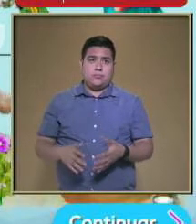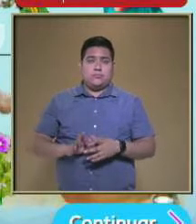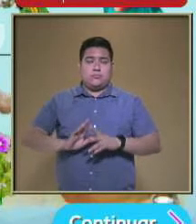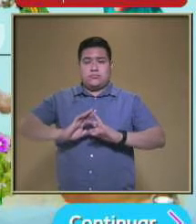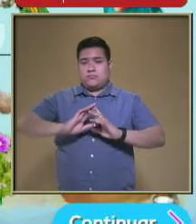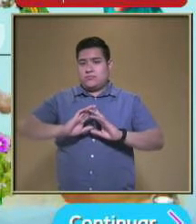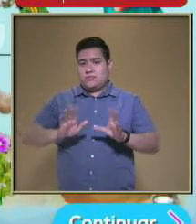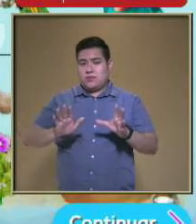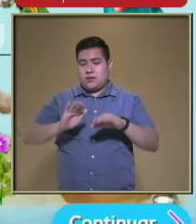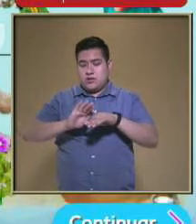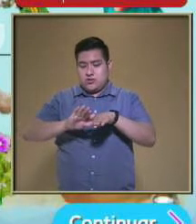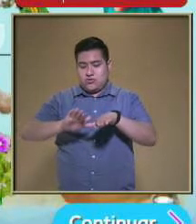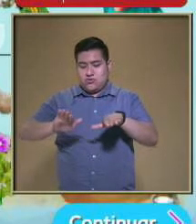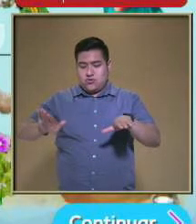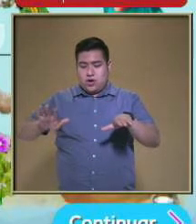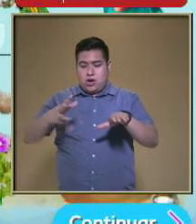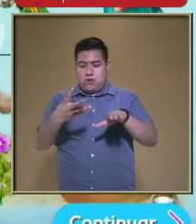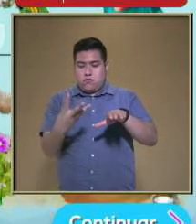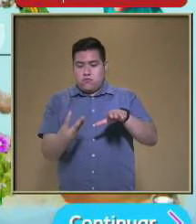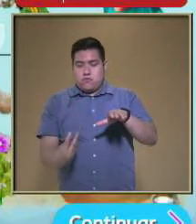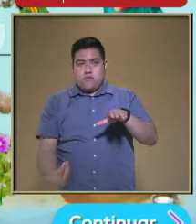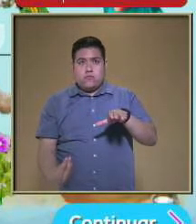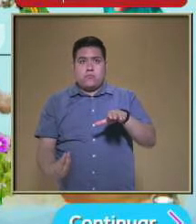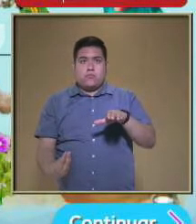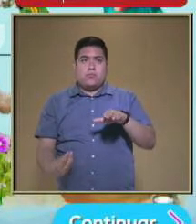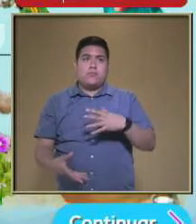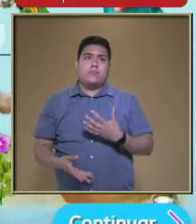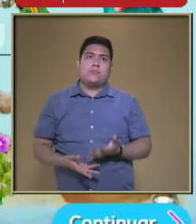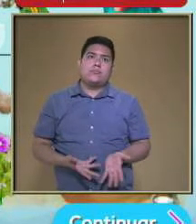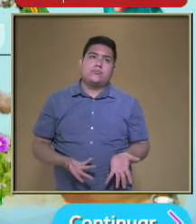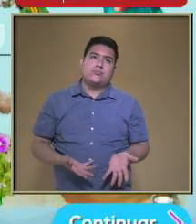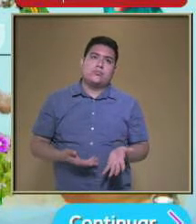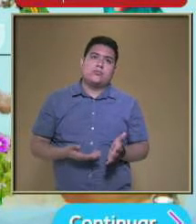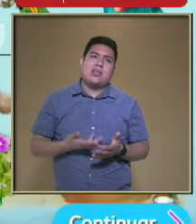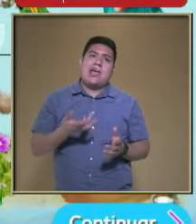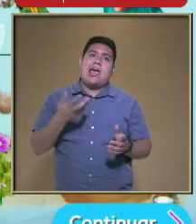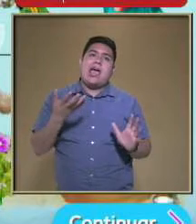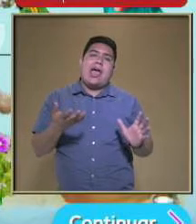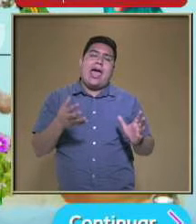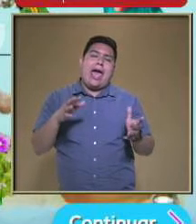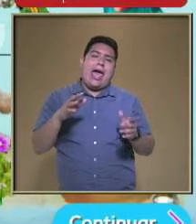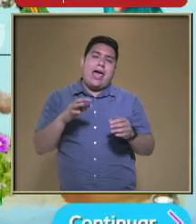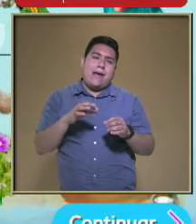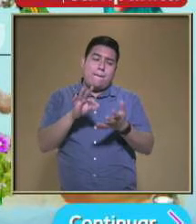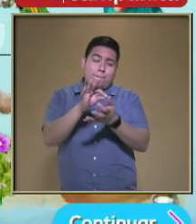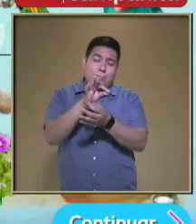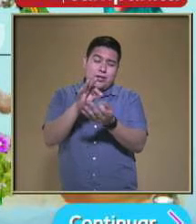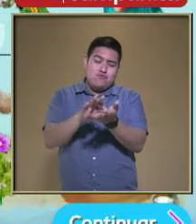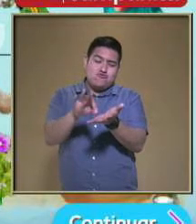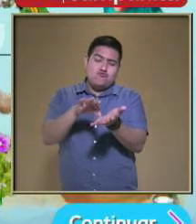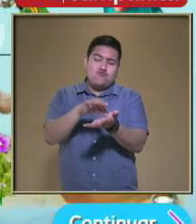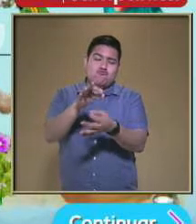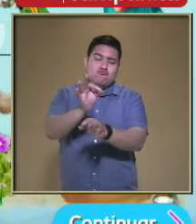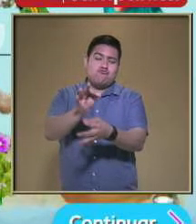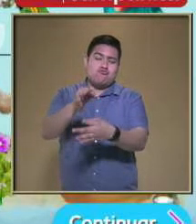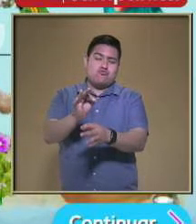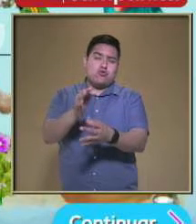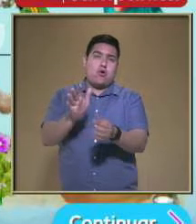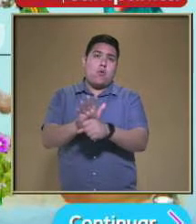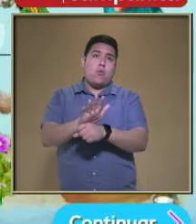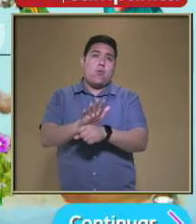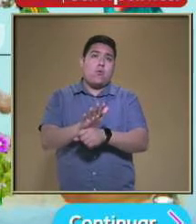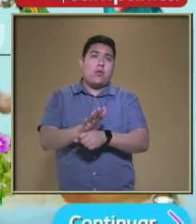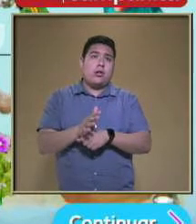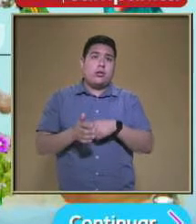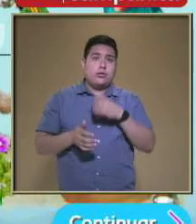suelo A integrarse en él Como abono ¿Qué organismos Microscópicos Se pueden encargar De esto? Dice